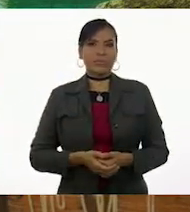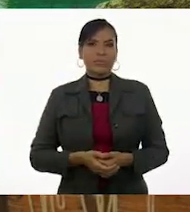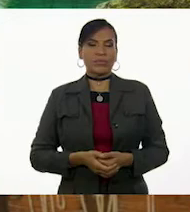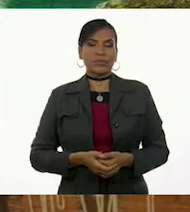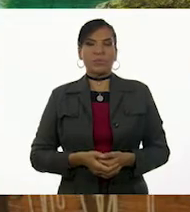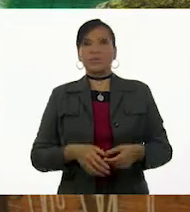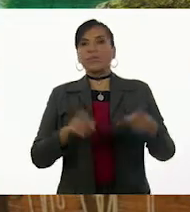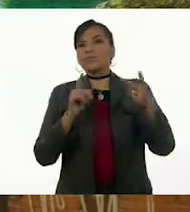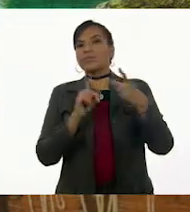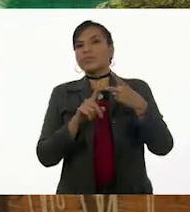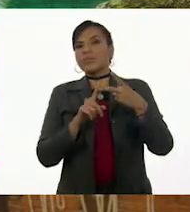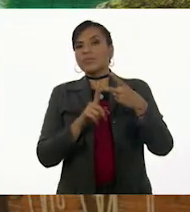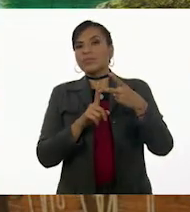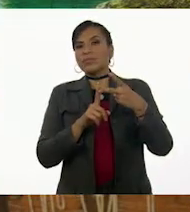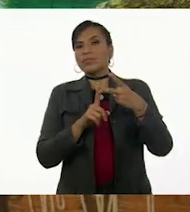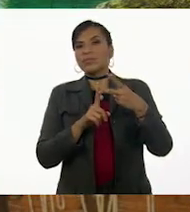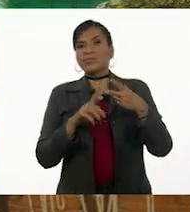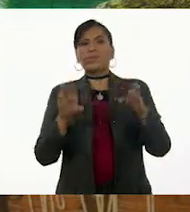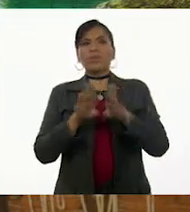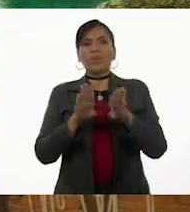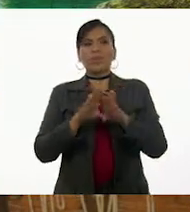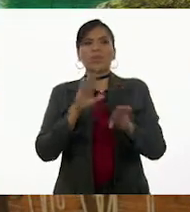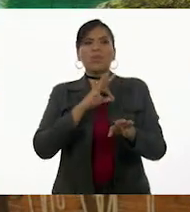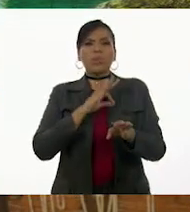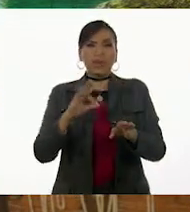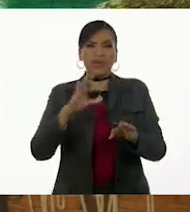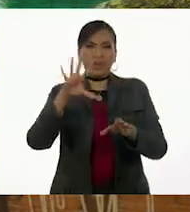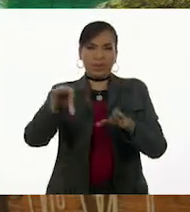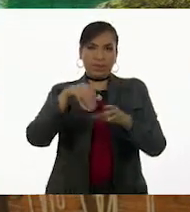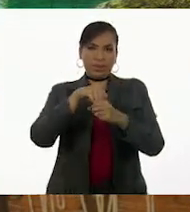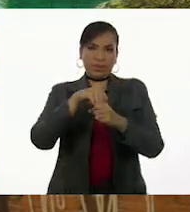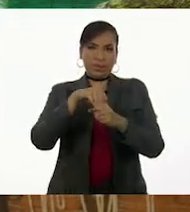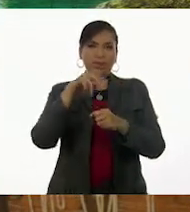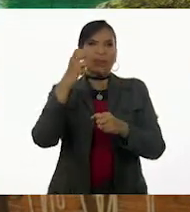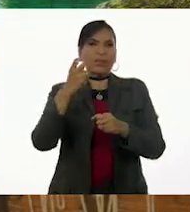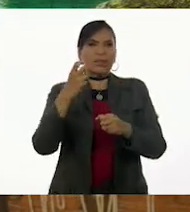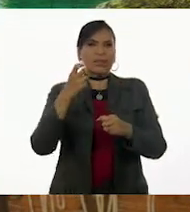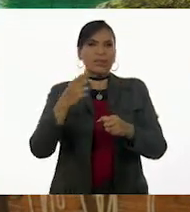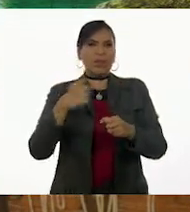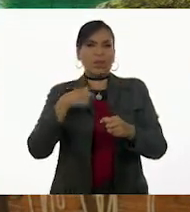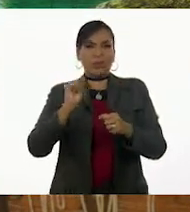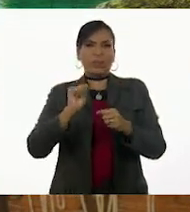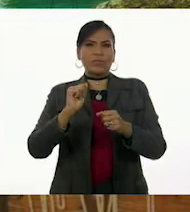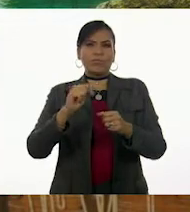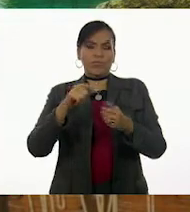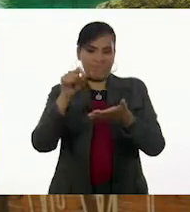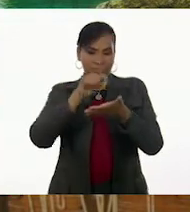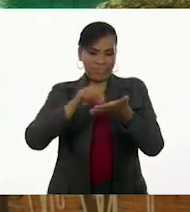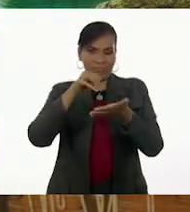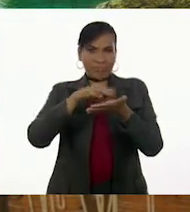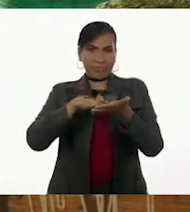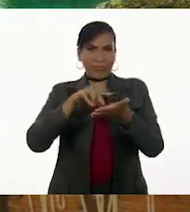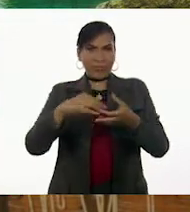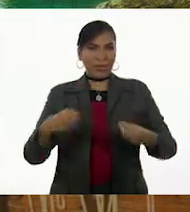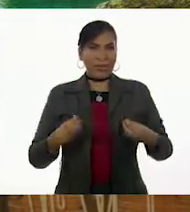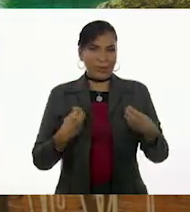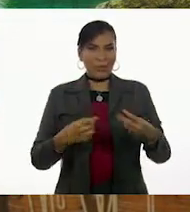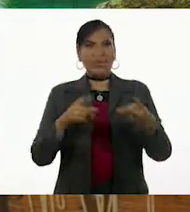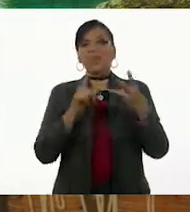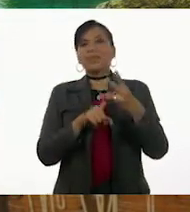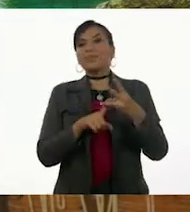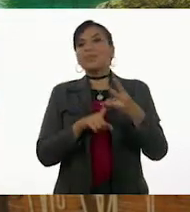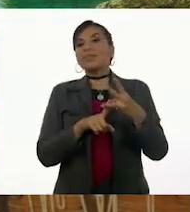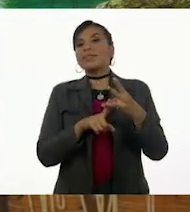Segunda pregunta, ¿cómo se puede incluir esto en nuestro plan de vida? Y la